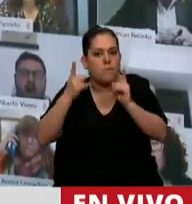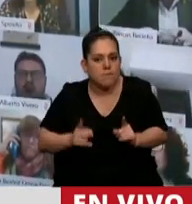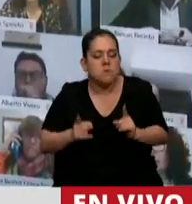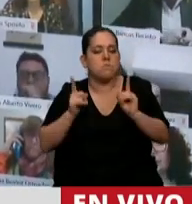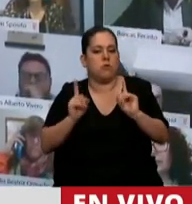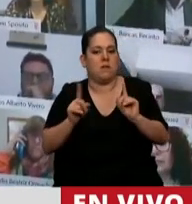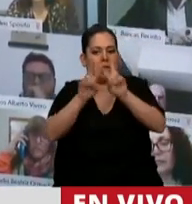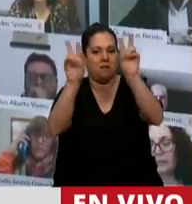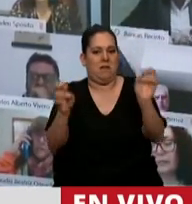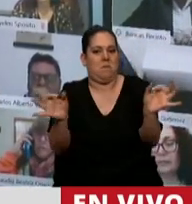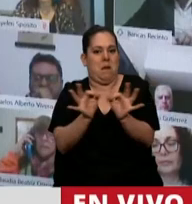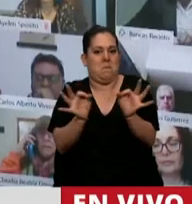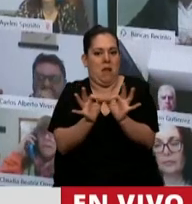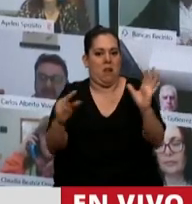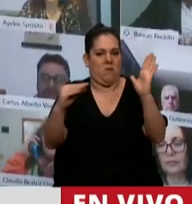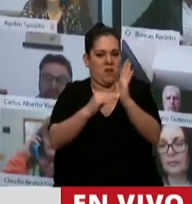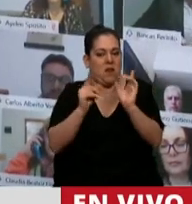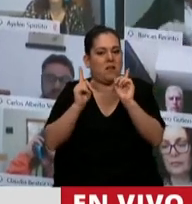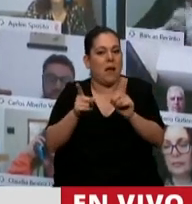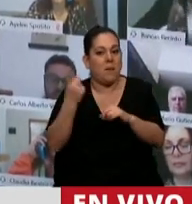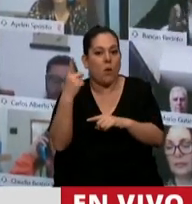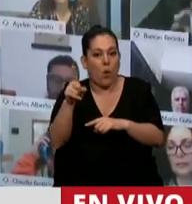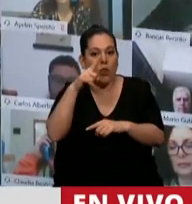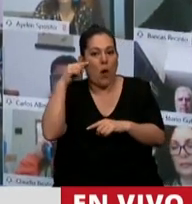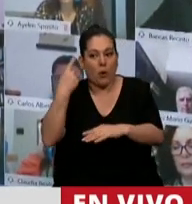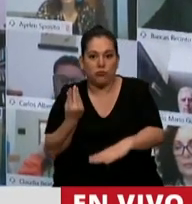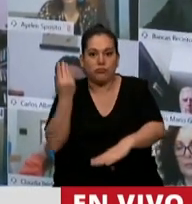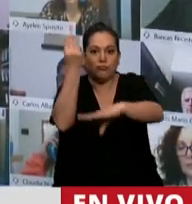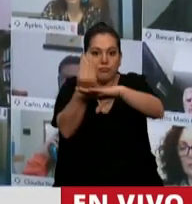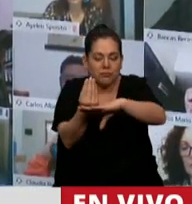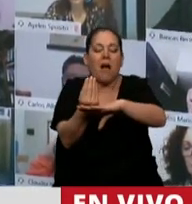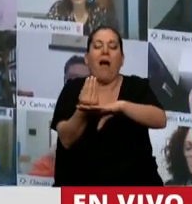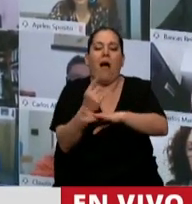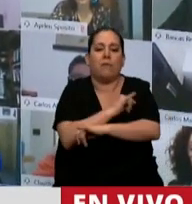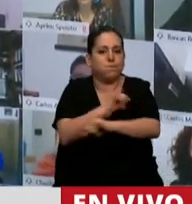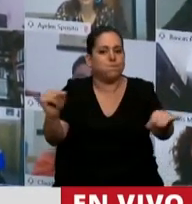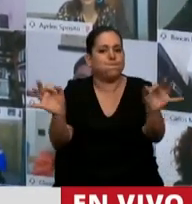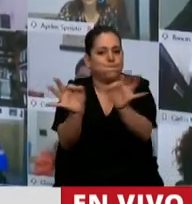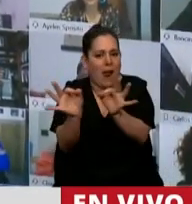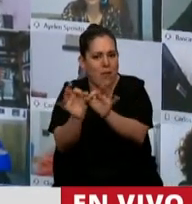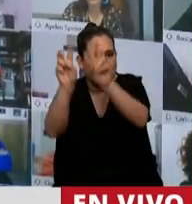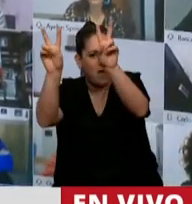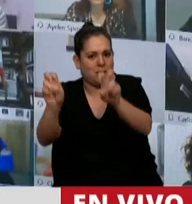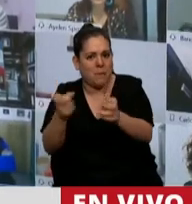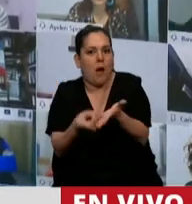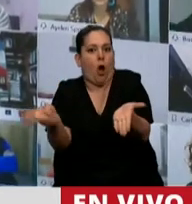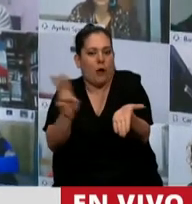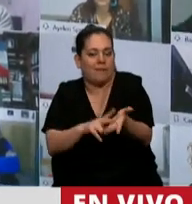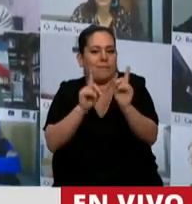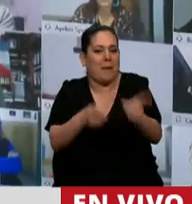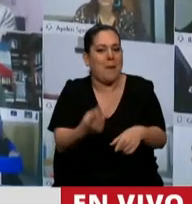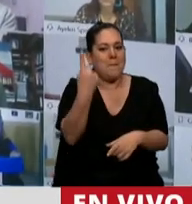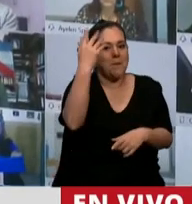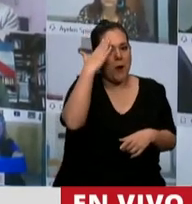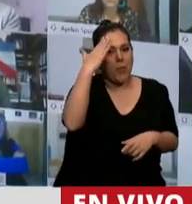cuando asumió y lo volvió a hacer el primero de marzo. La verdad que todos creo